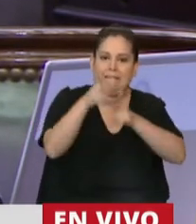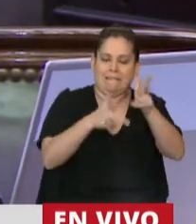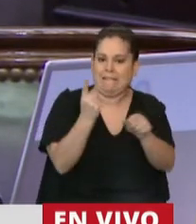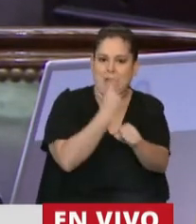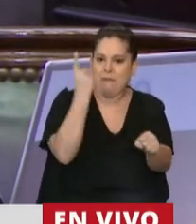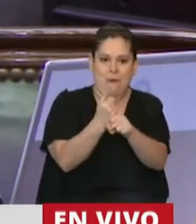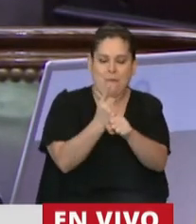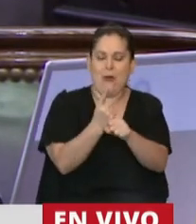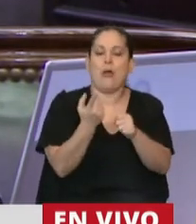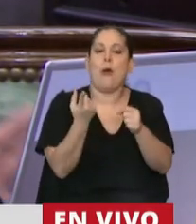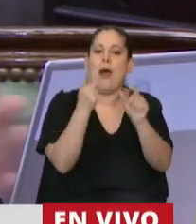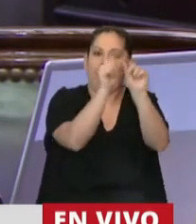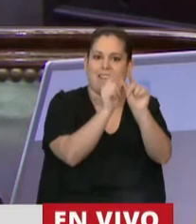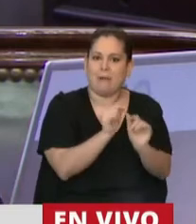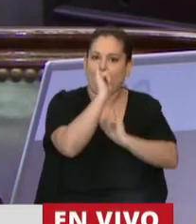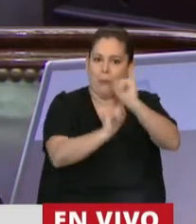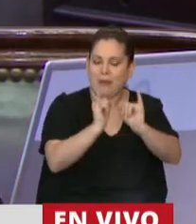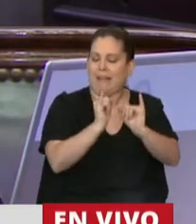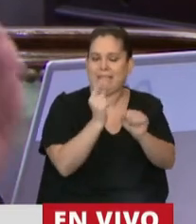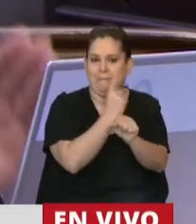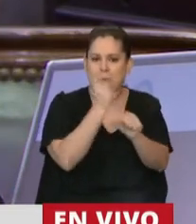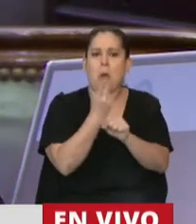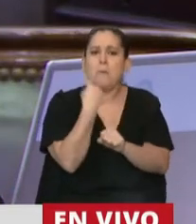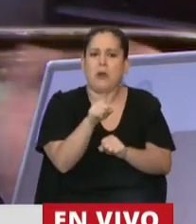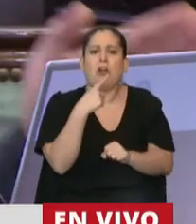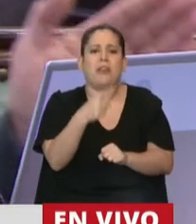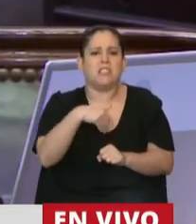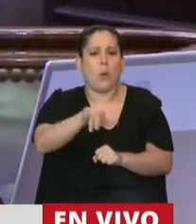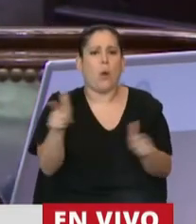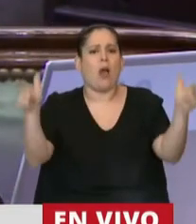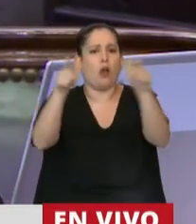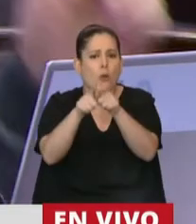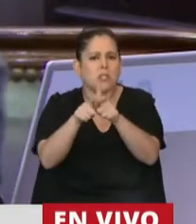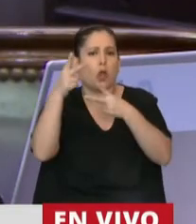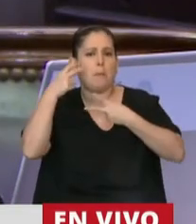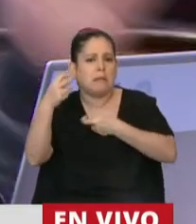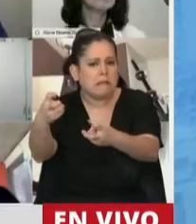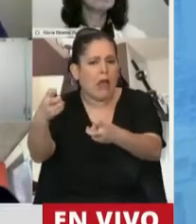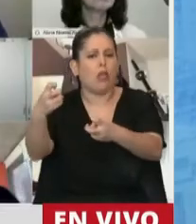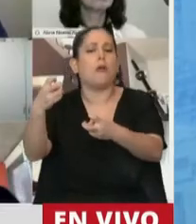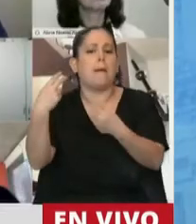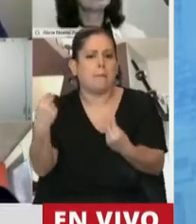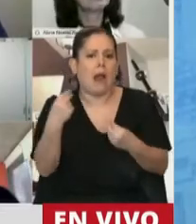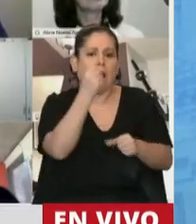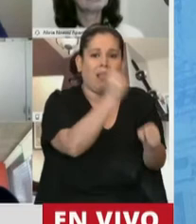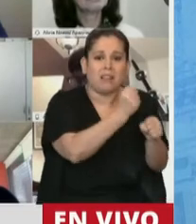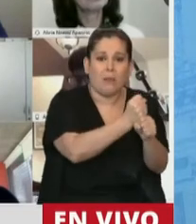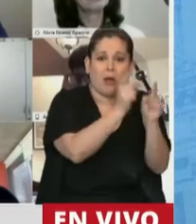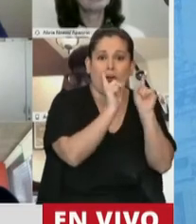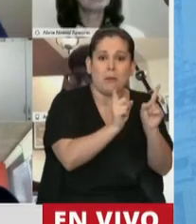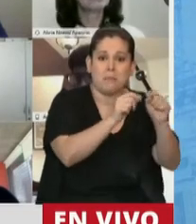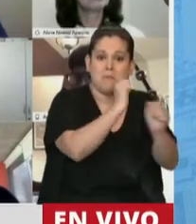en cada uno de los artículos, pero uno de los temas que plantea es una comisión investigadora independiente encabezada por las trabajadoras y los